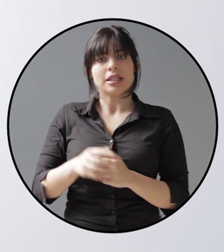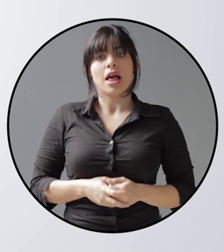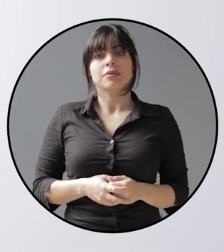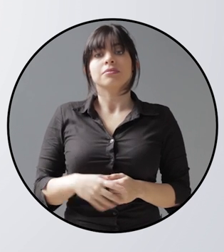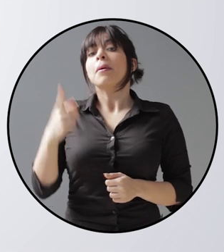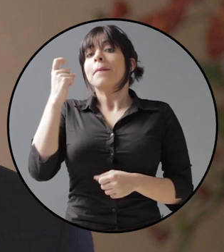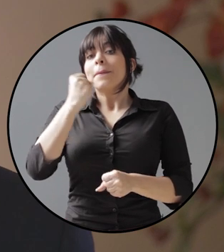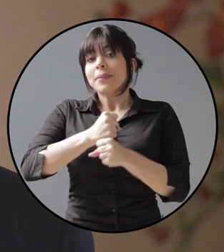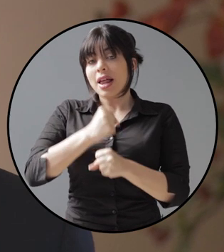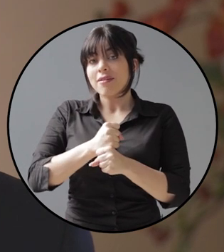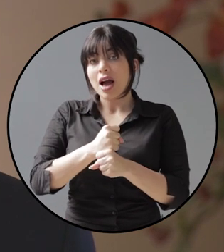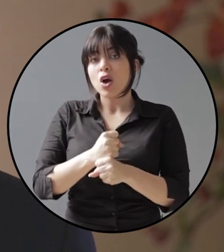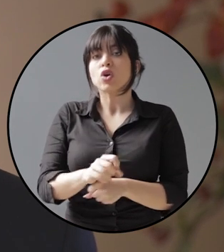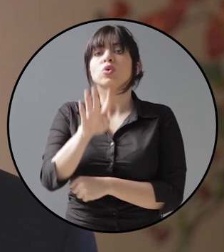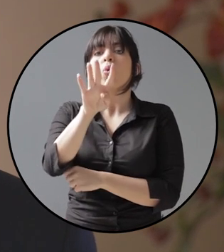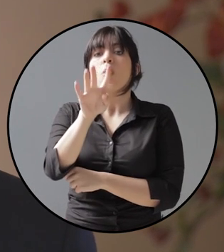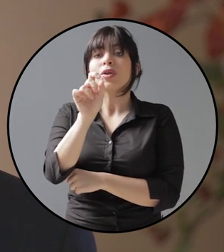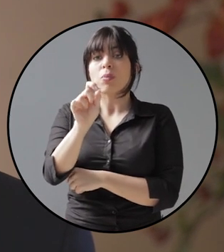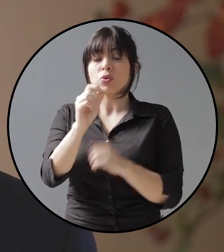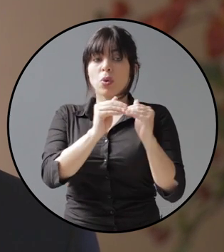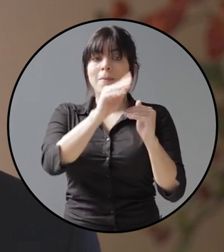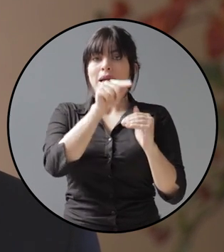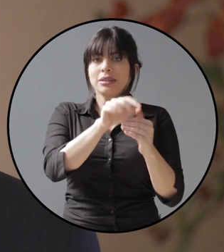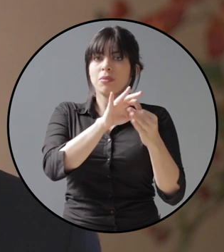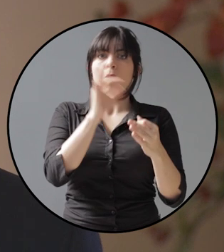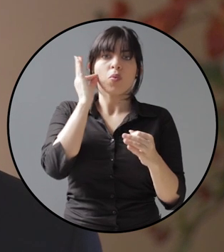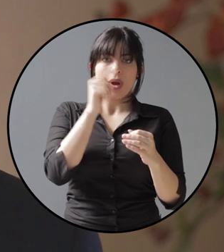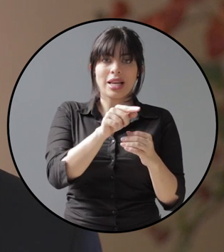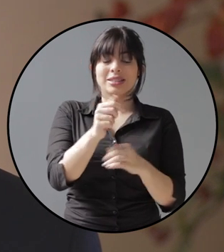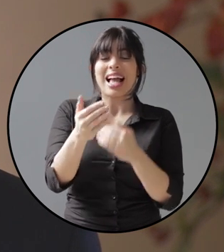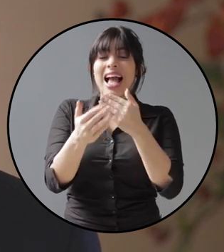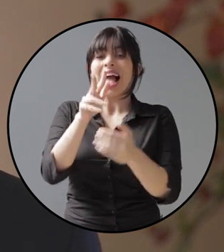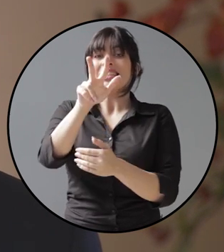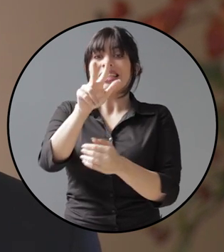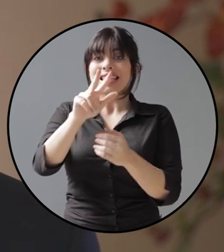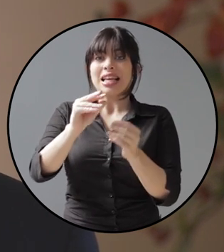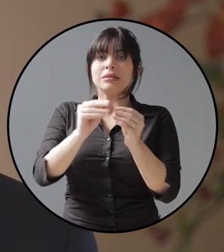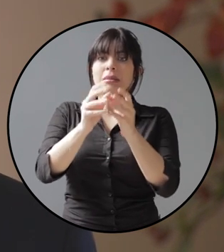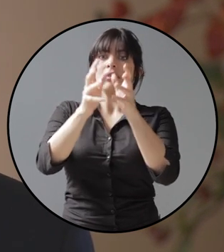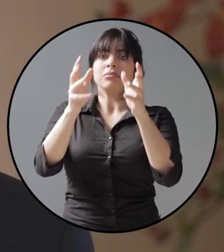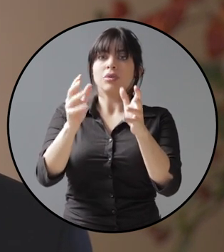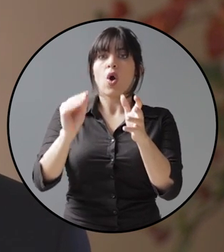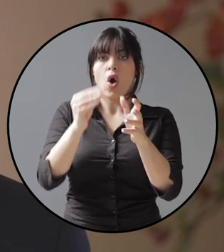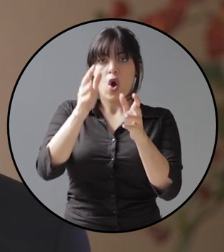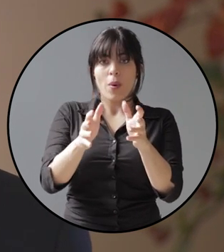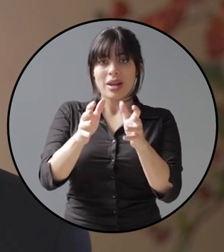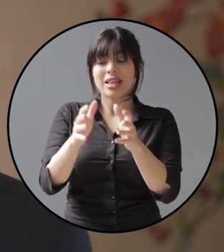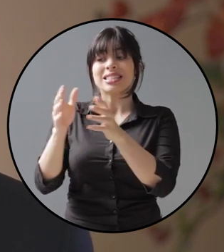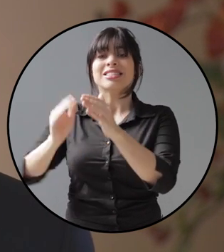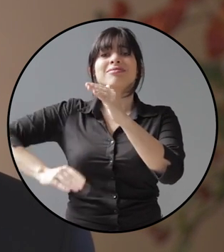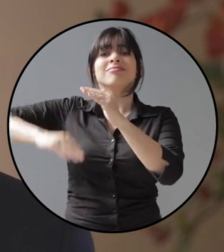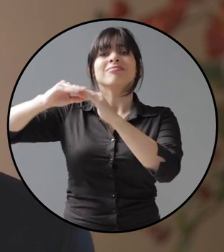El desempleo es 4 puntos mayor entre las mujeres, es casi 3 veces más grande entre los jóvenes